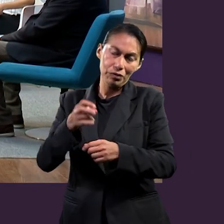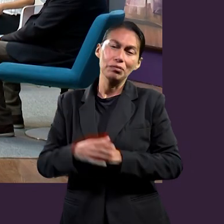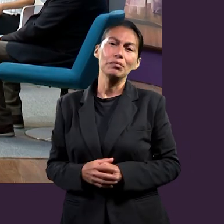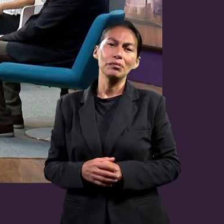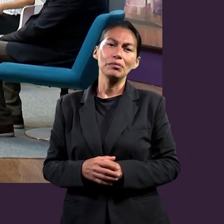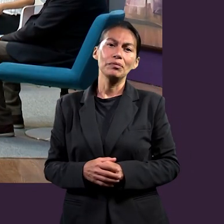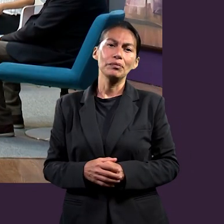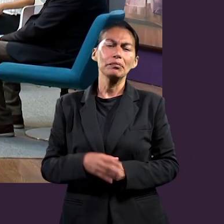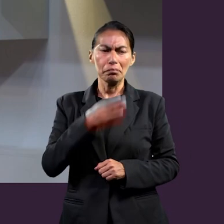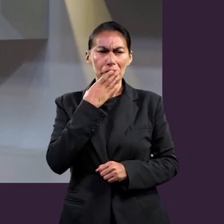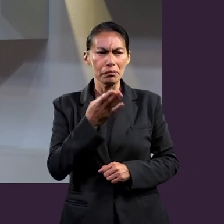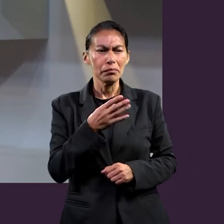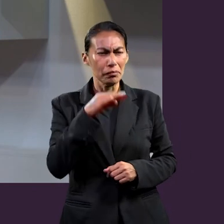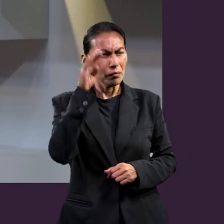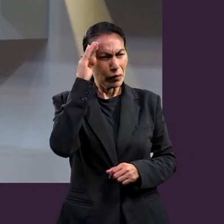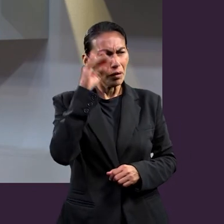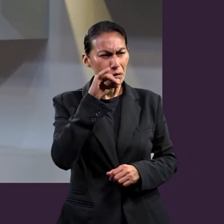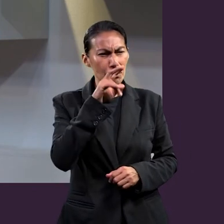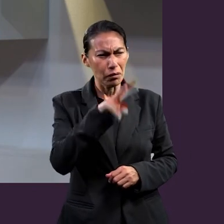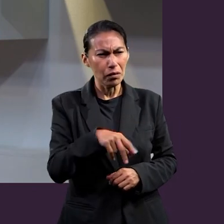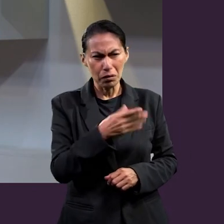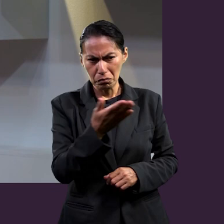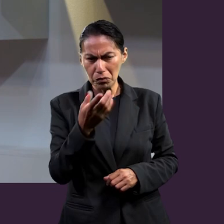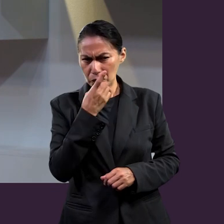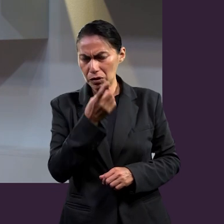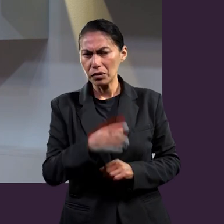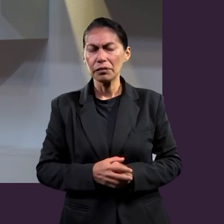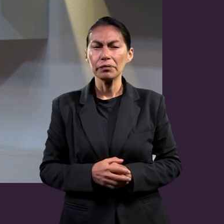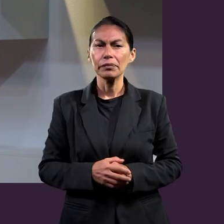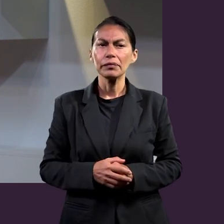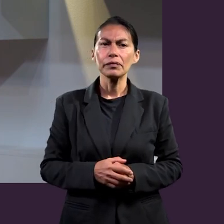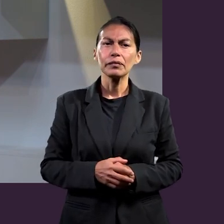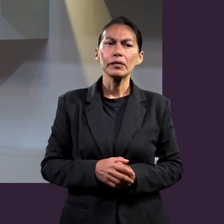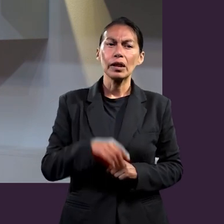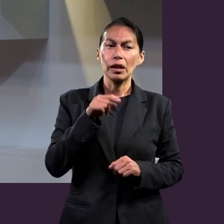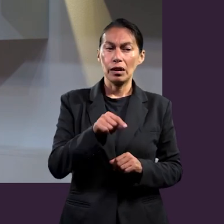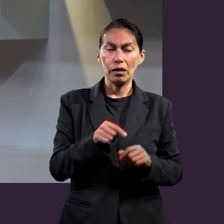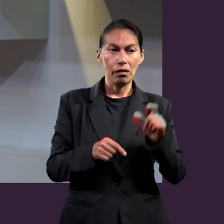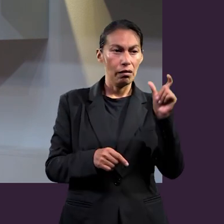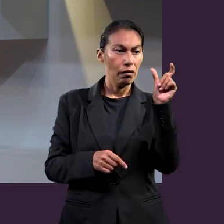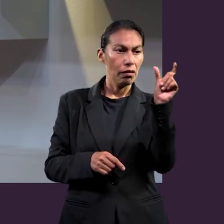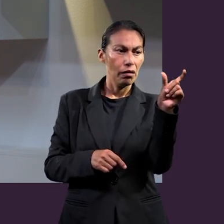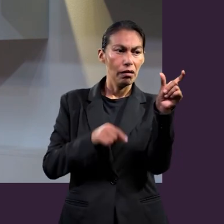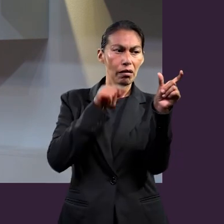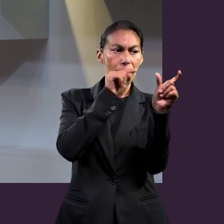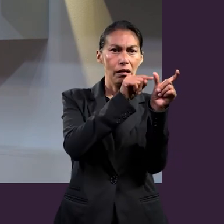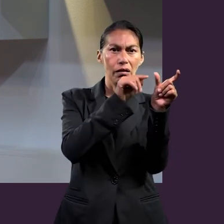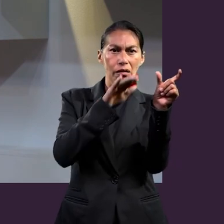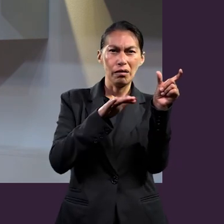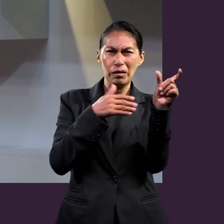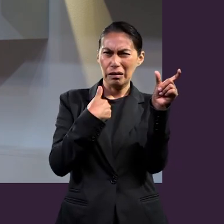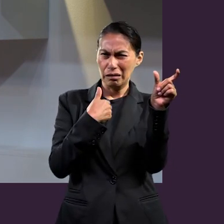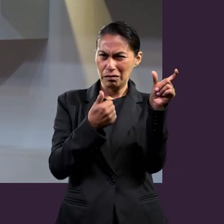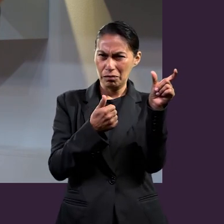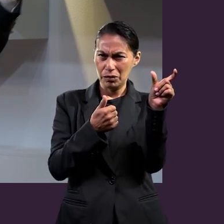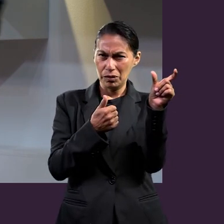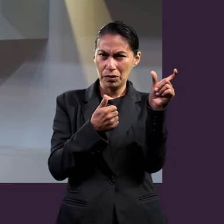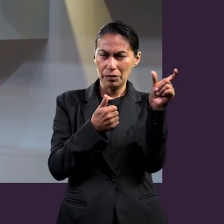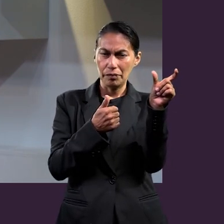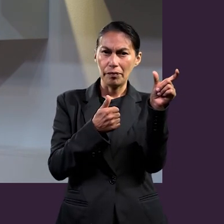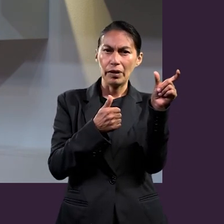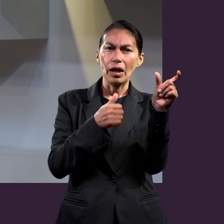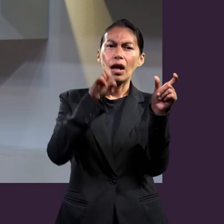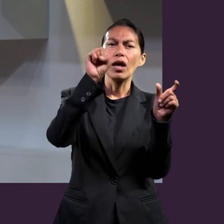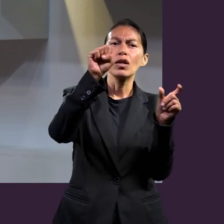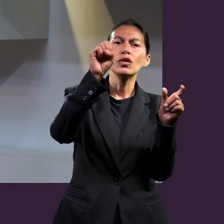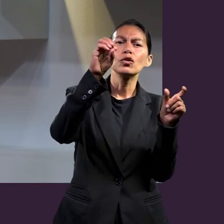clara tu participación. Y quizás aportando un poquito a lo que tú mencionas, aquí hay una palabra que quizás nosotros a veces malinterpretamos, y lo